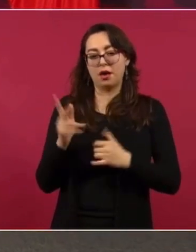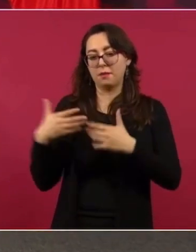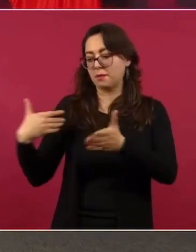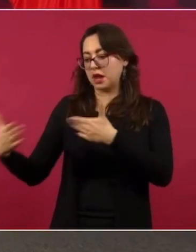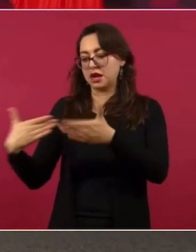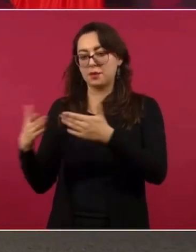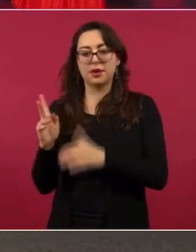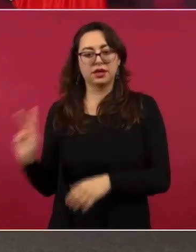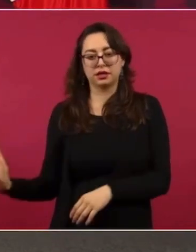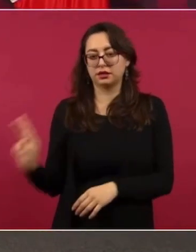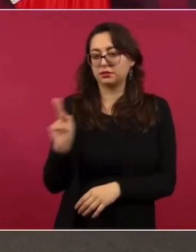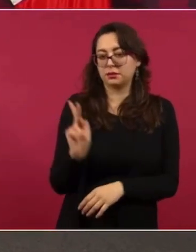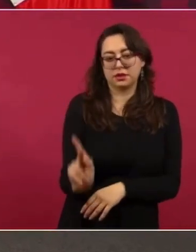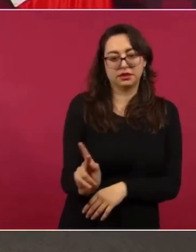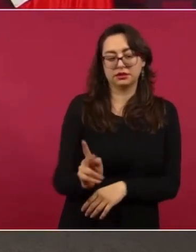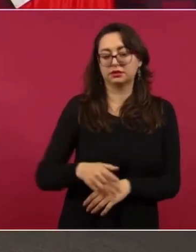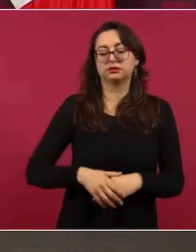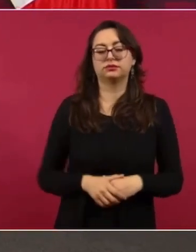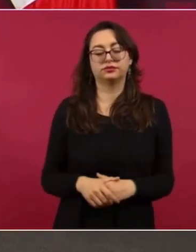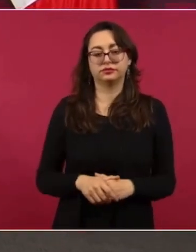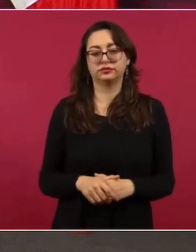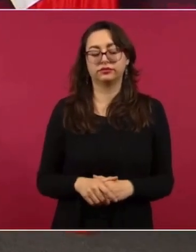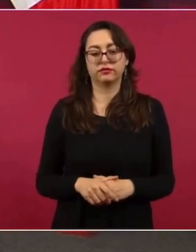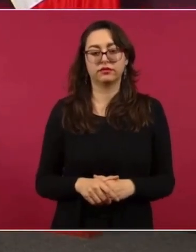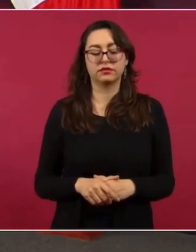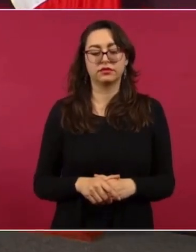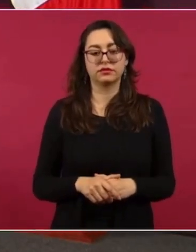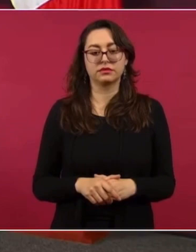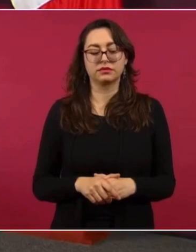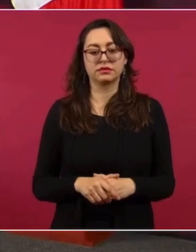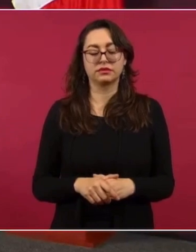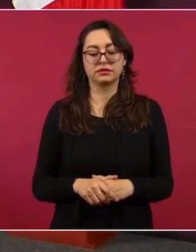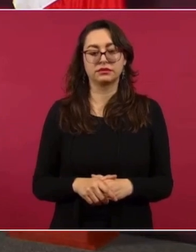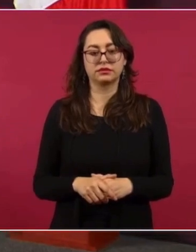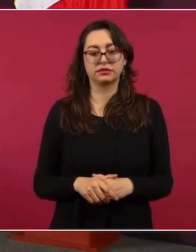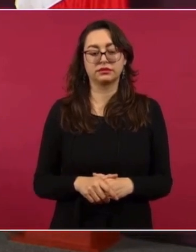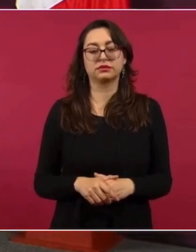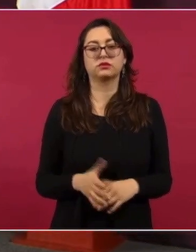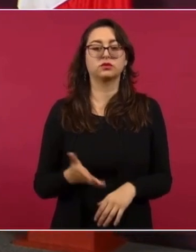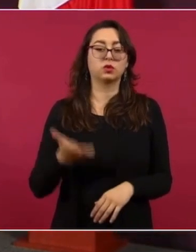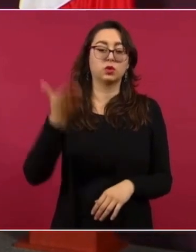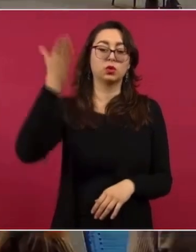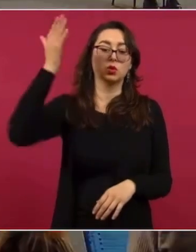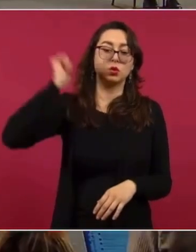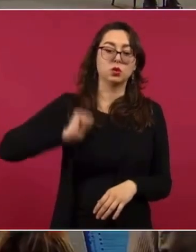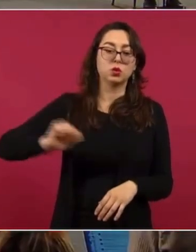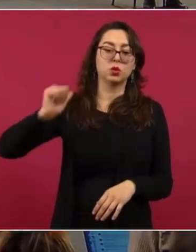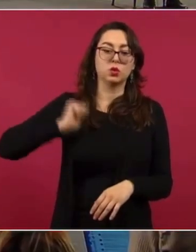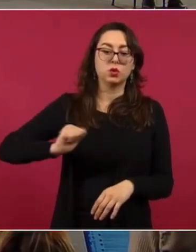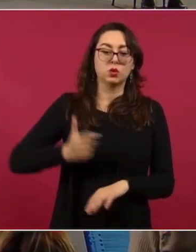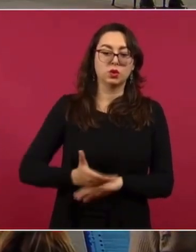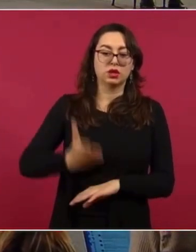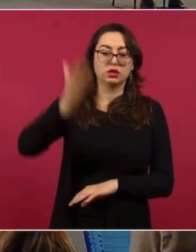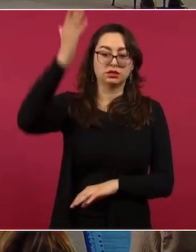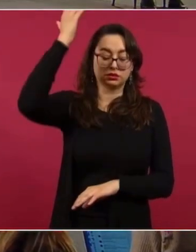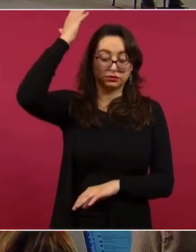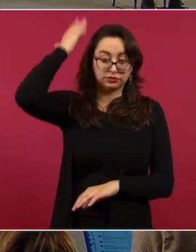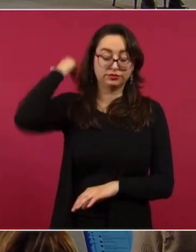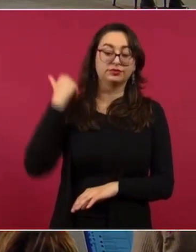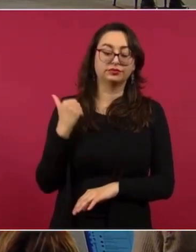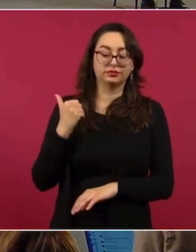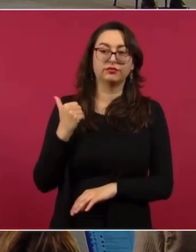Sí, entonces, desde antes querían que se